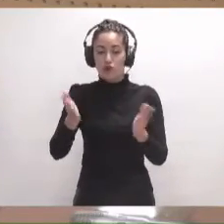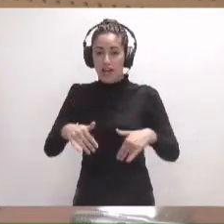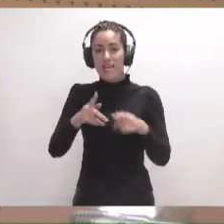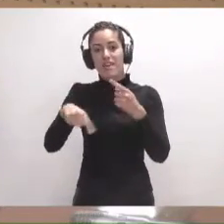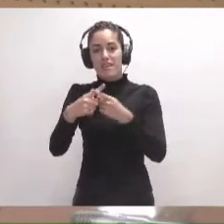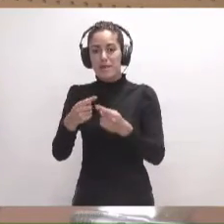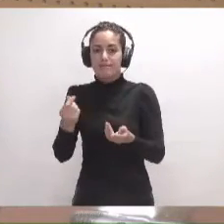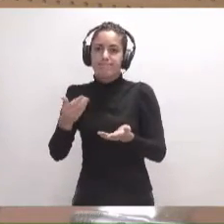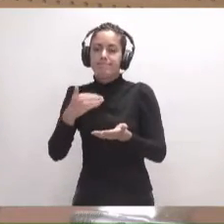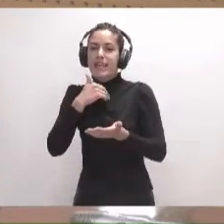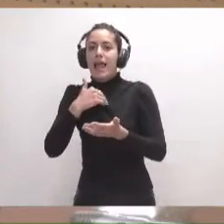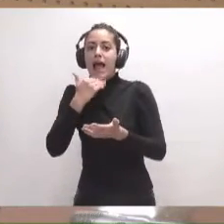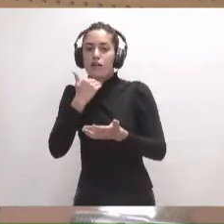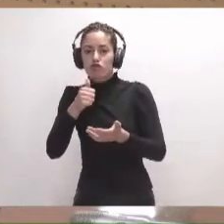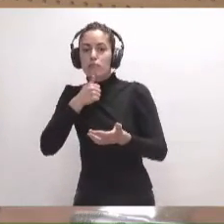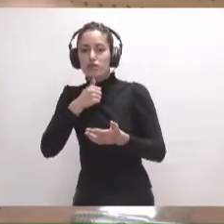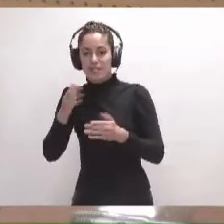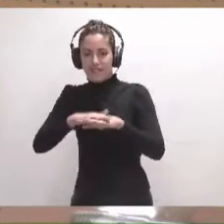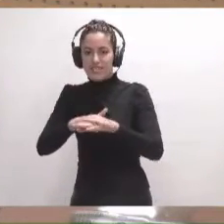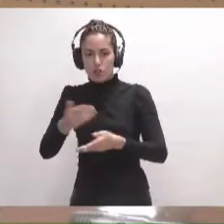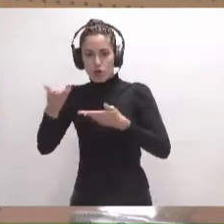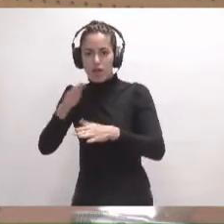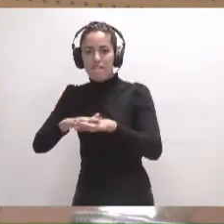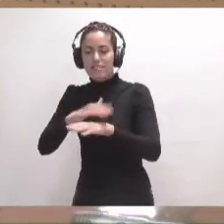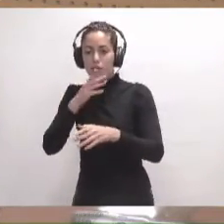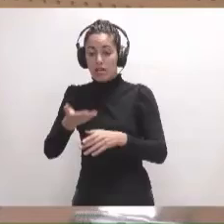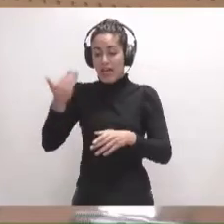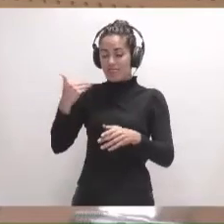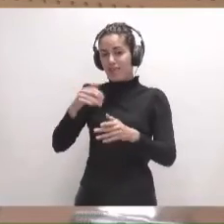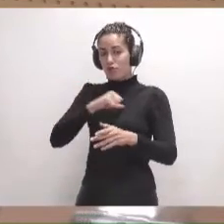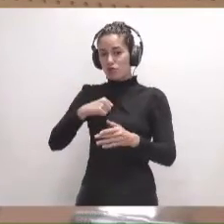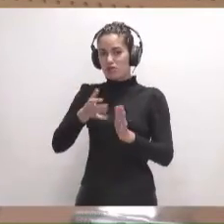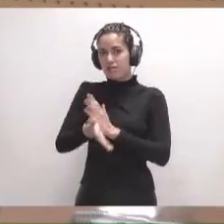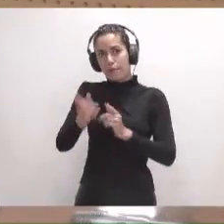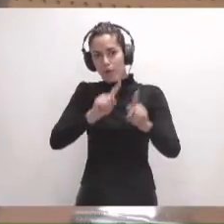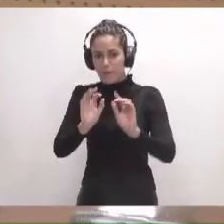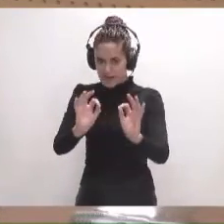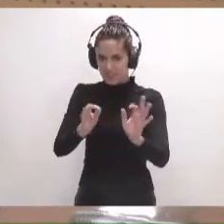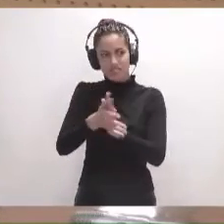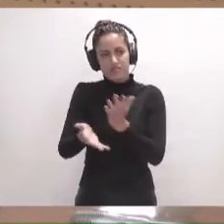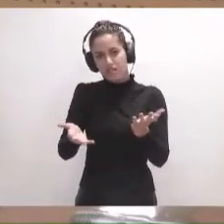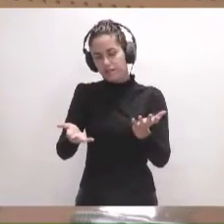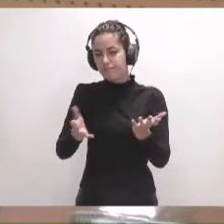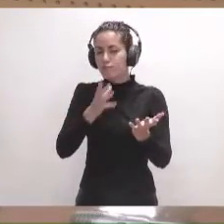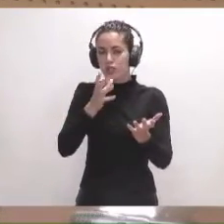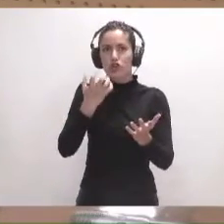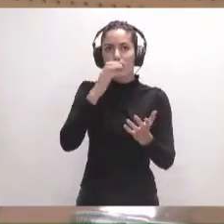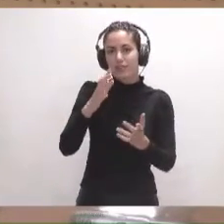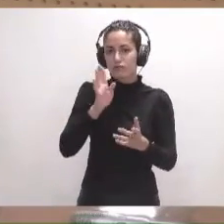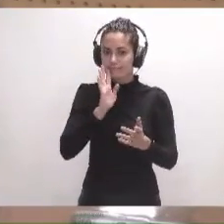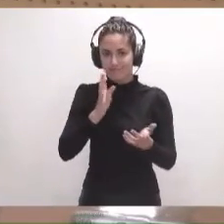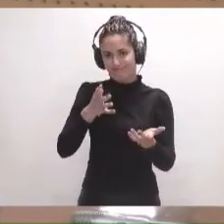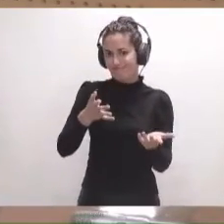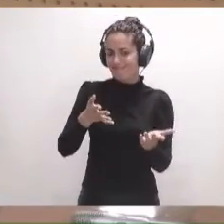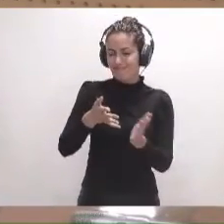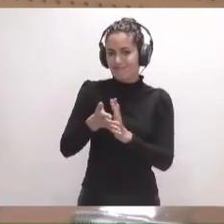soporte vital básico, la ayuda básica, porque han estado de autónomos. Ese es el problema. Y por eso es este grito que